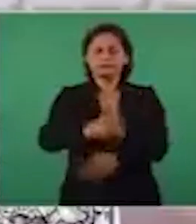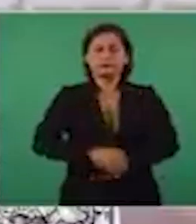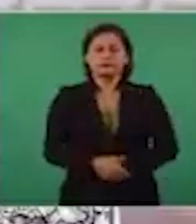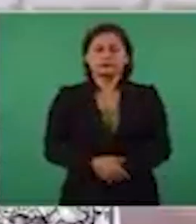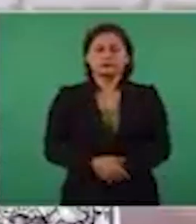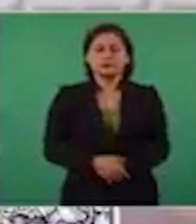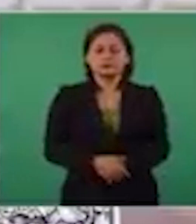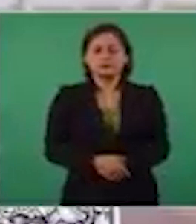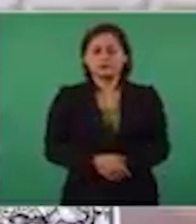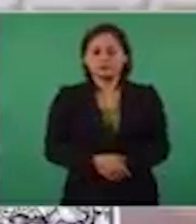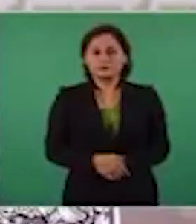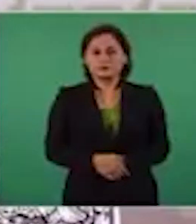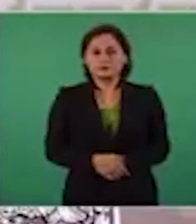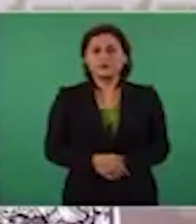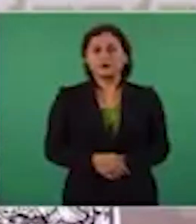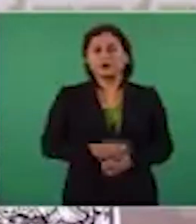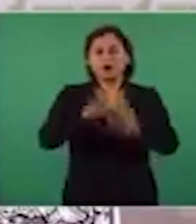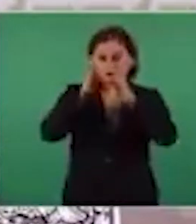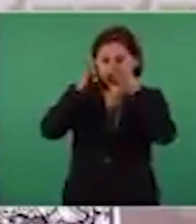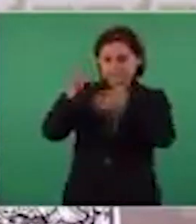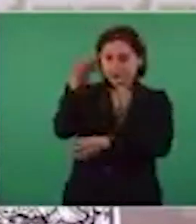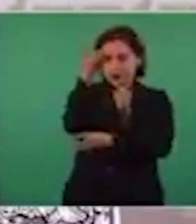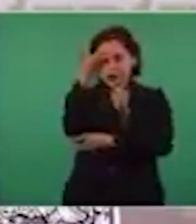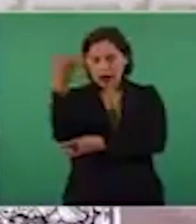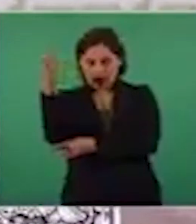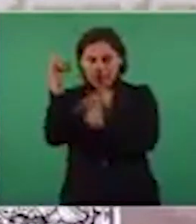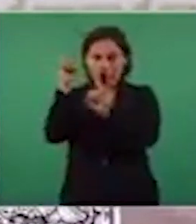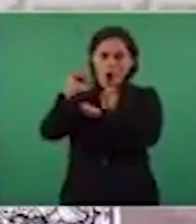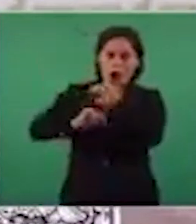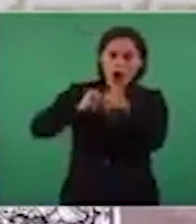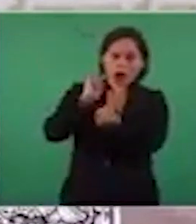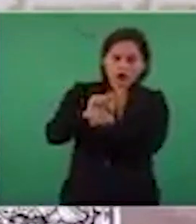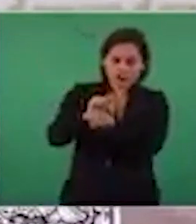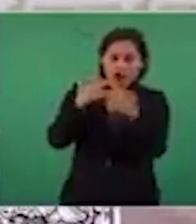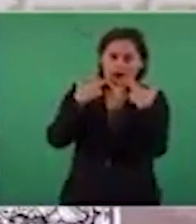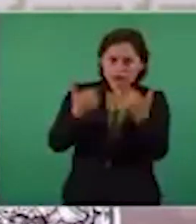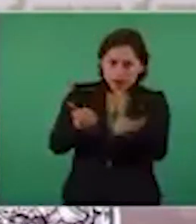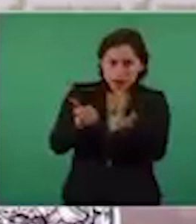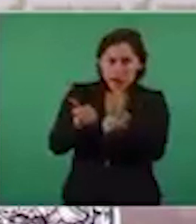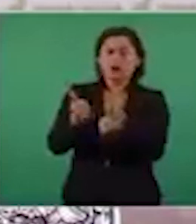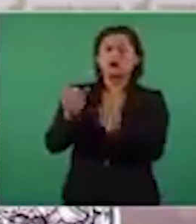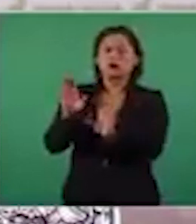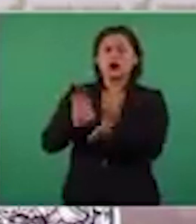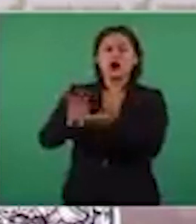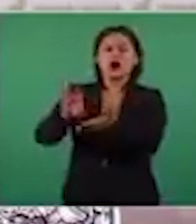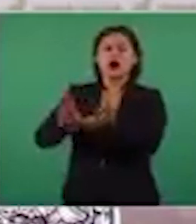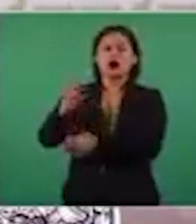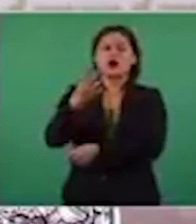Para la recuperación de las cosechas o animales, se entregarán 47 mil